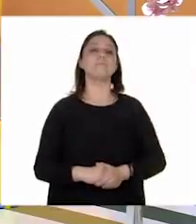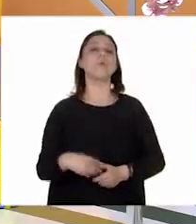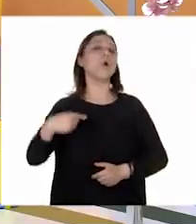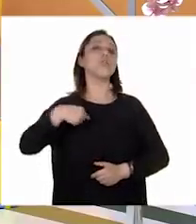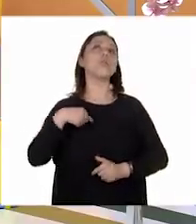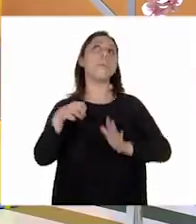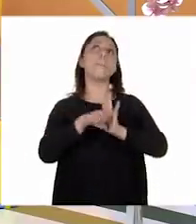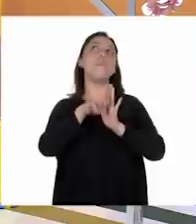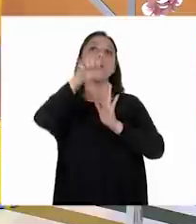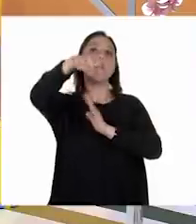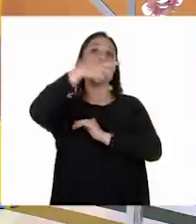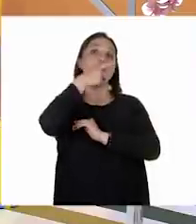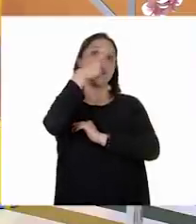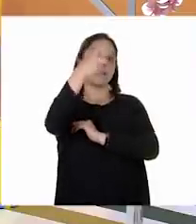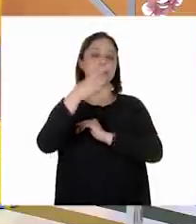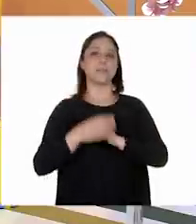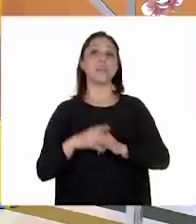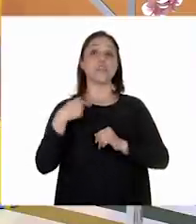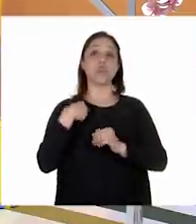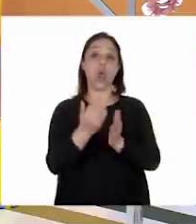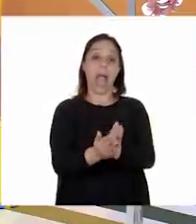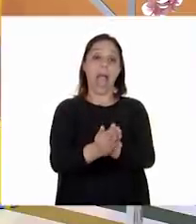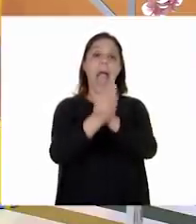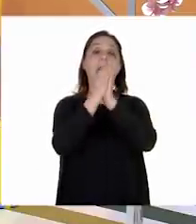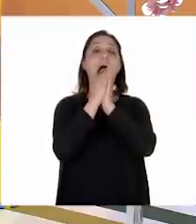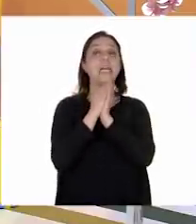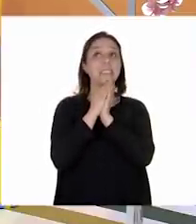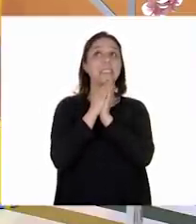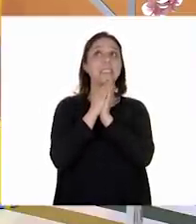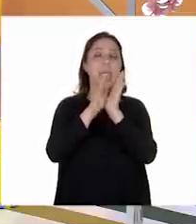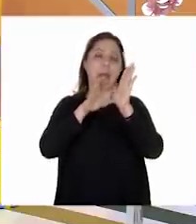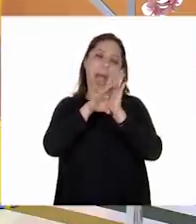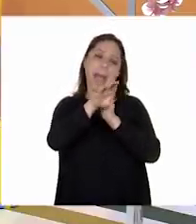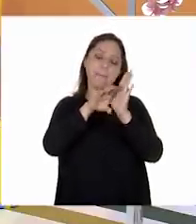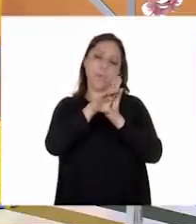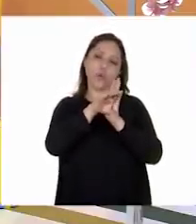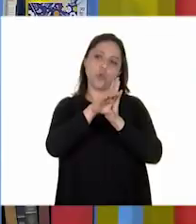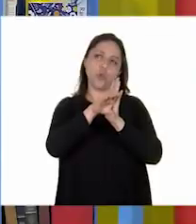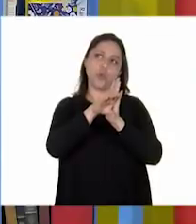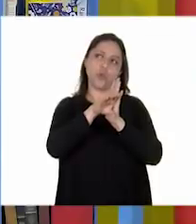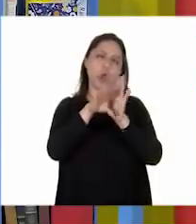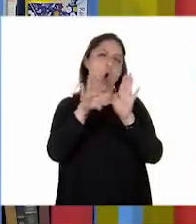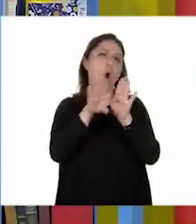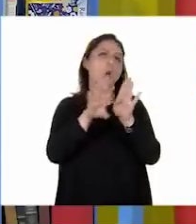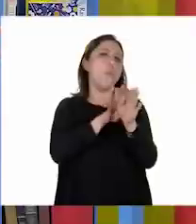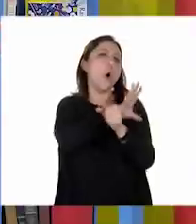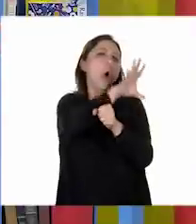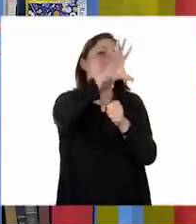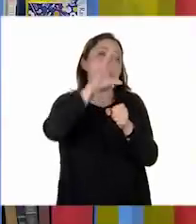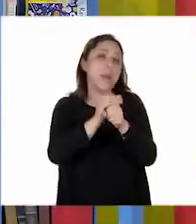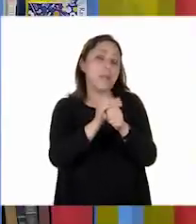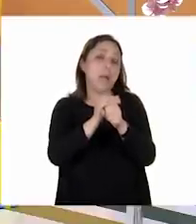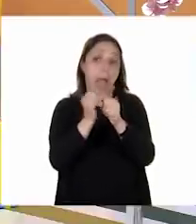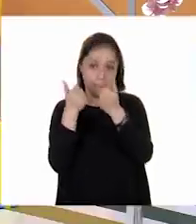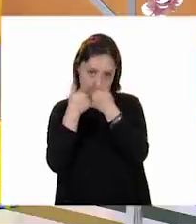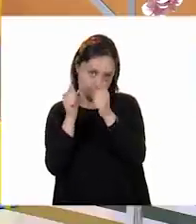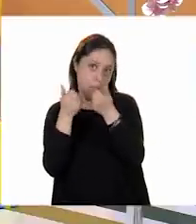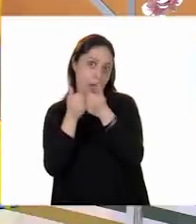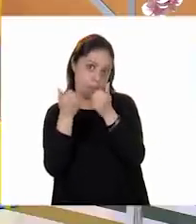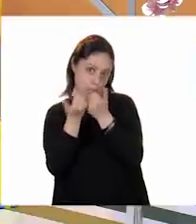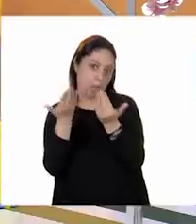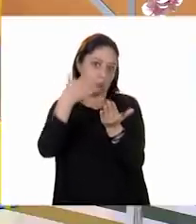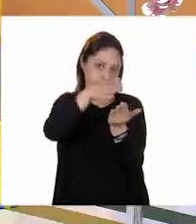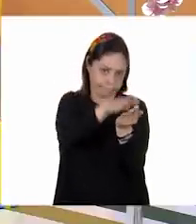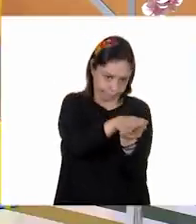decir que es una torta de jamón si no le pongo un bolillo, ¿verdad? Claro. Entonces yo no puedo decir que es una ficha